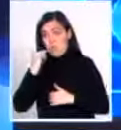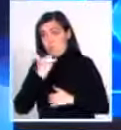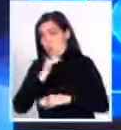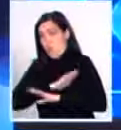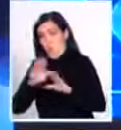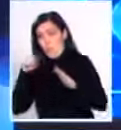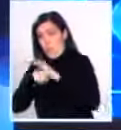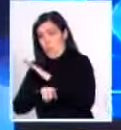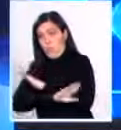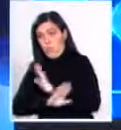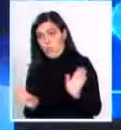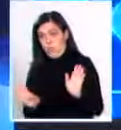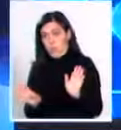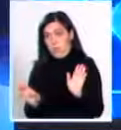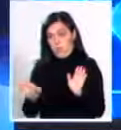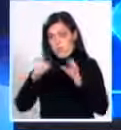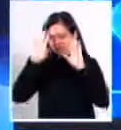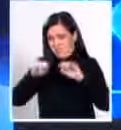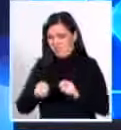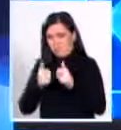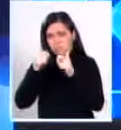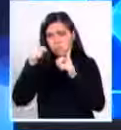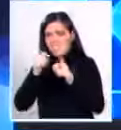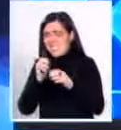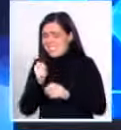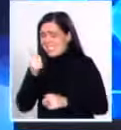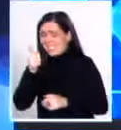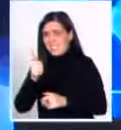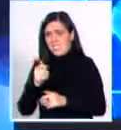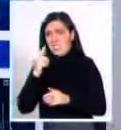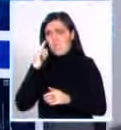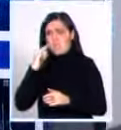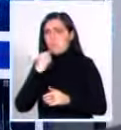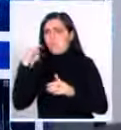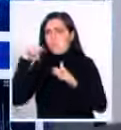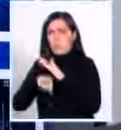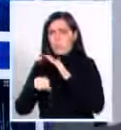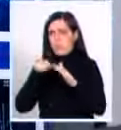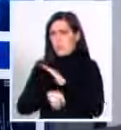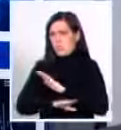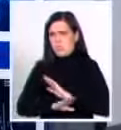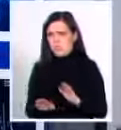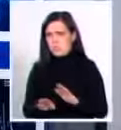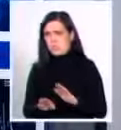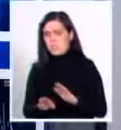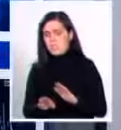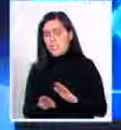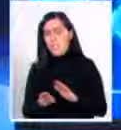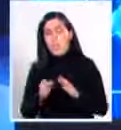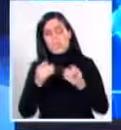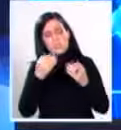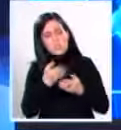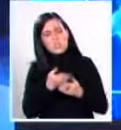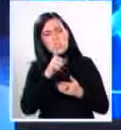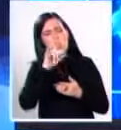como una tapia, legalmente, al borde de la sordera profunda. Al borde de la sordera profunda. Luis